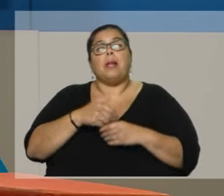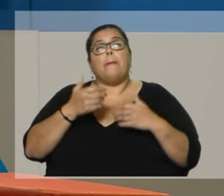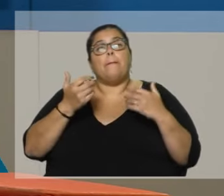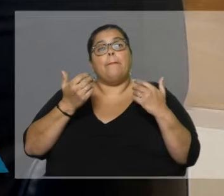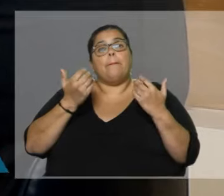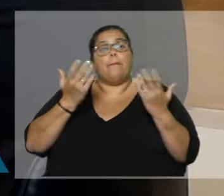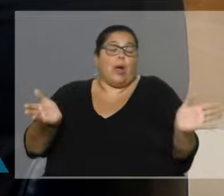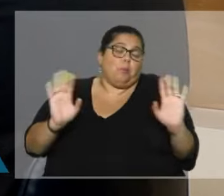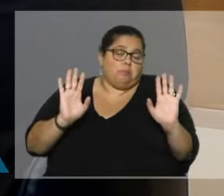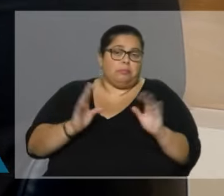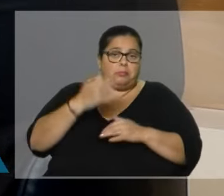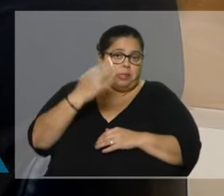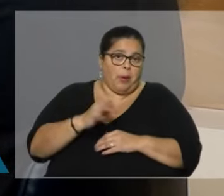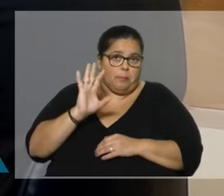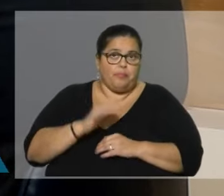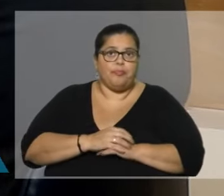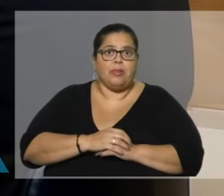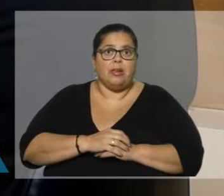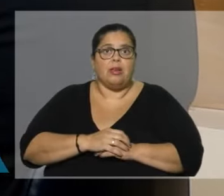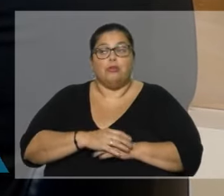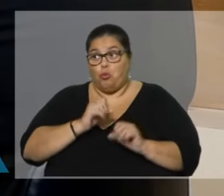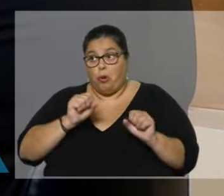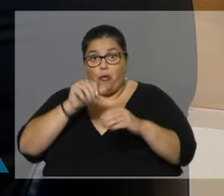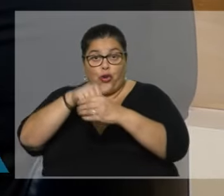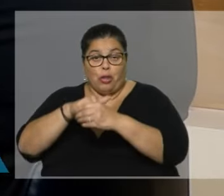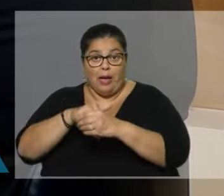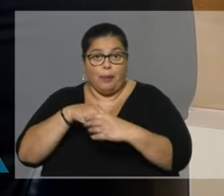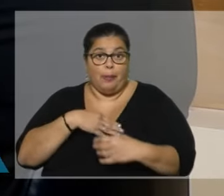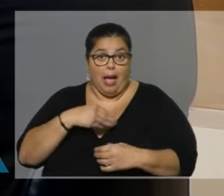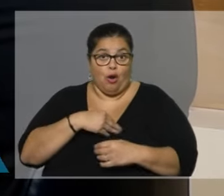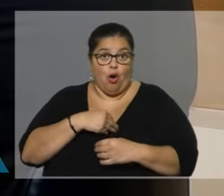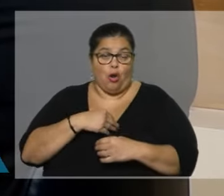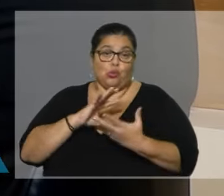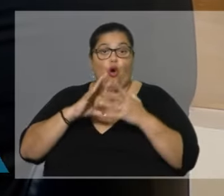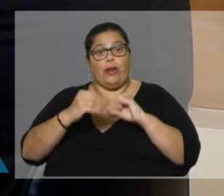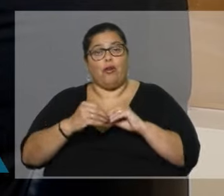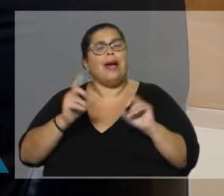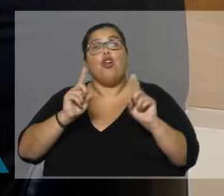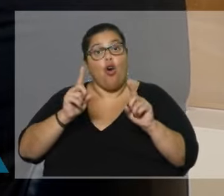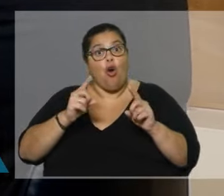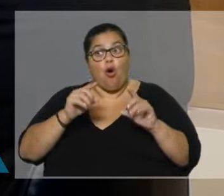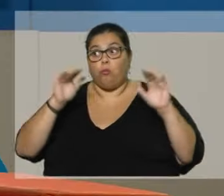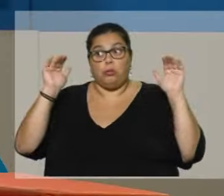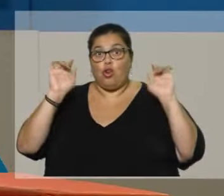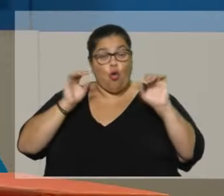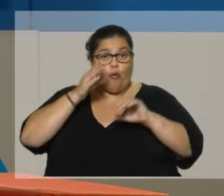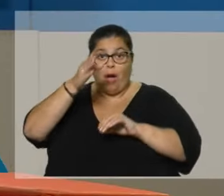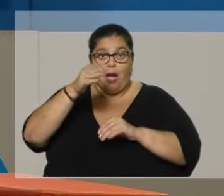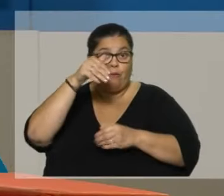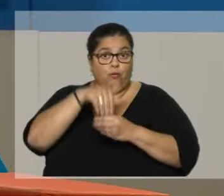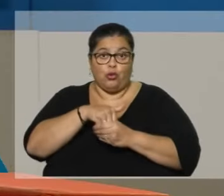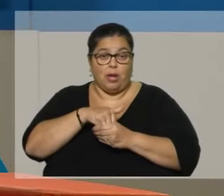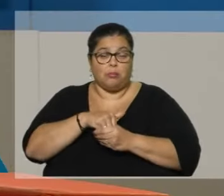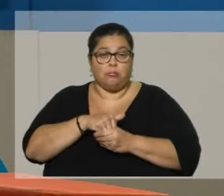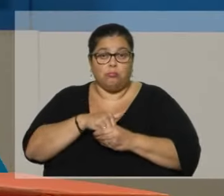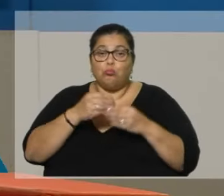Bueno, es una opinión también, digamos, ¿no? Voy voto en blanco, es una forma de marcar mi posición, digo. Sí, no, yo digo abstención a gente que no acude directamente al voto en